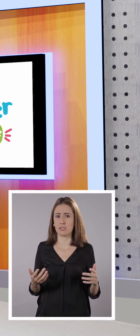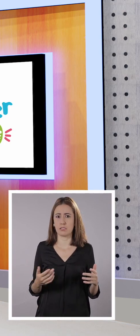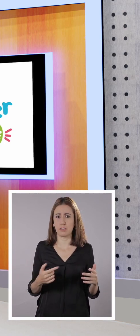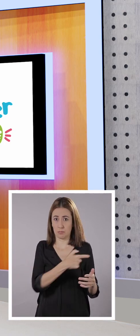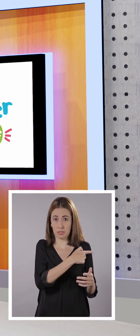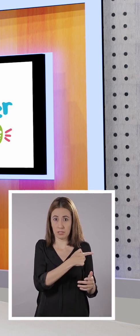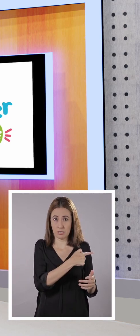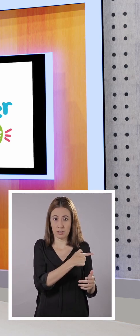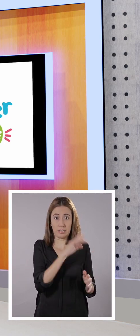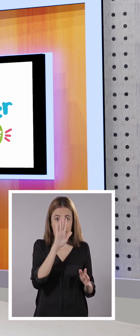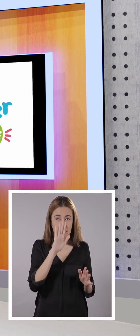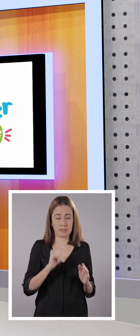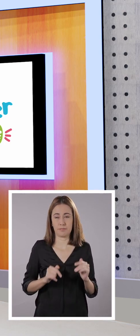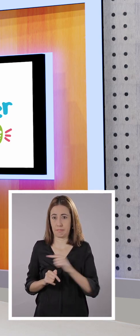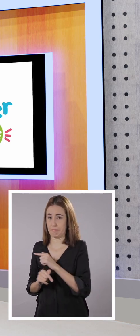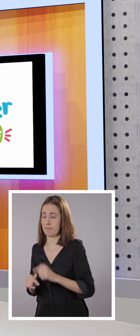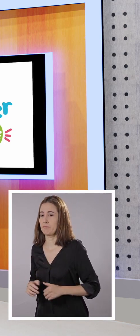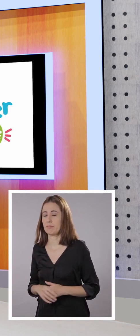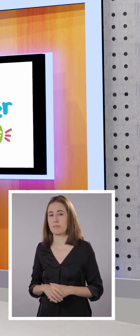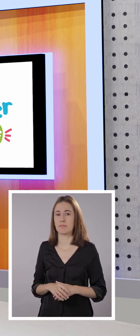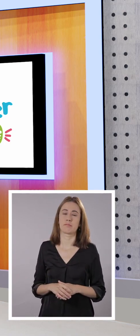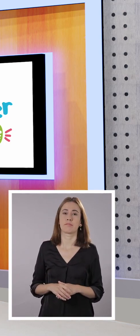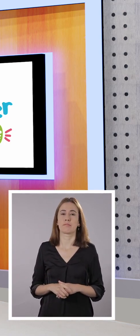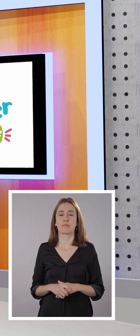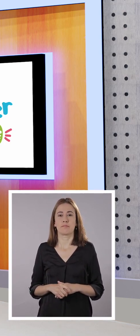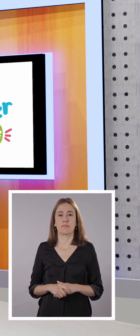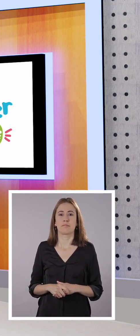Pero... ¿Por acá? Ya, ok.